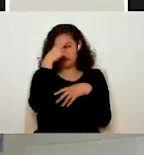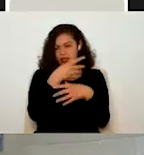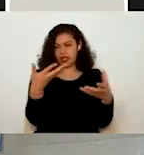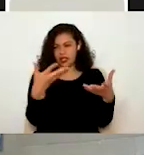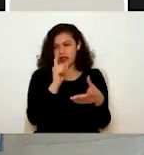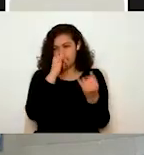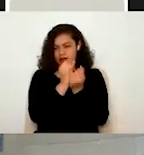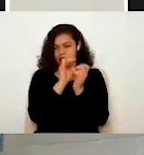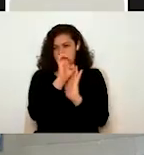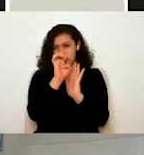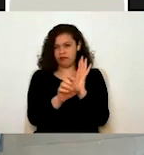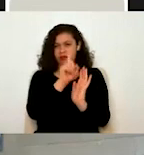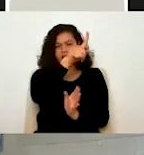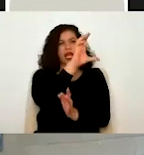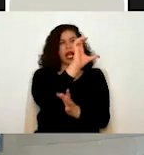clic aquí a crear.